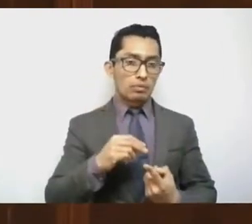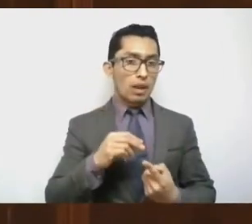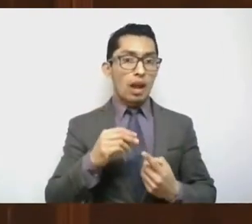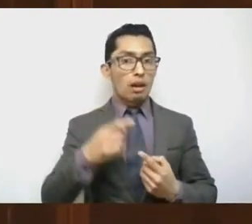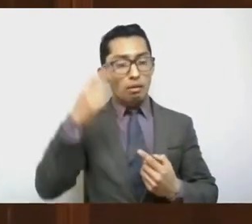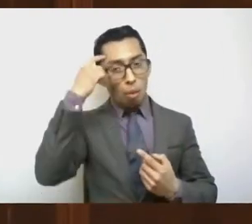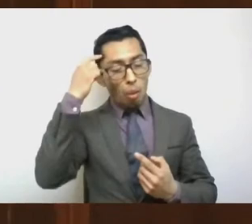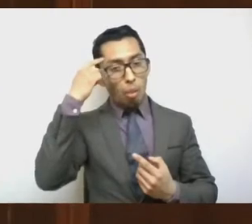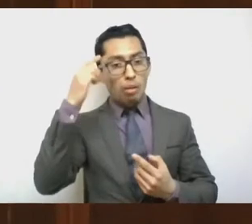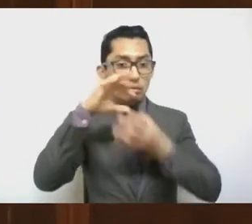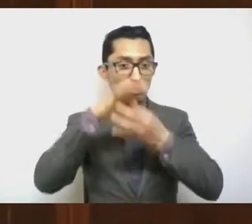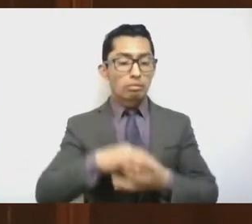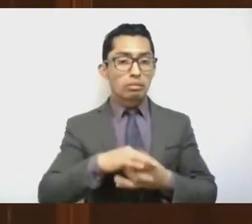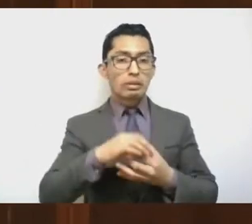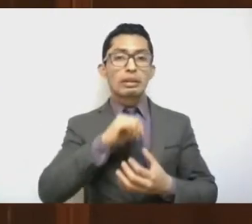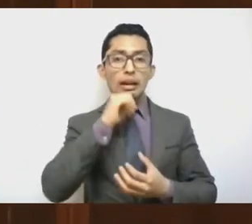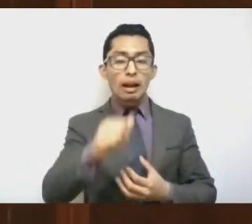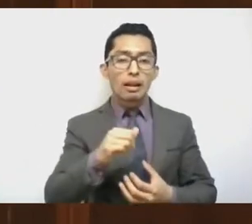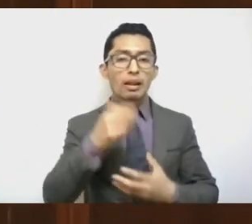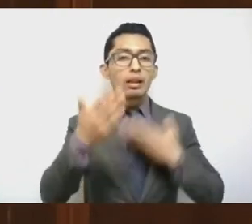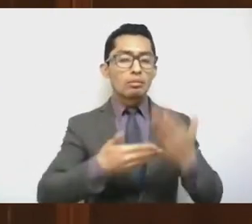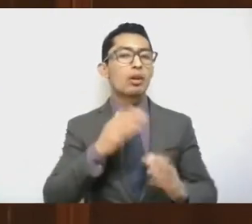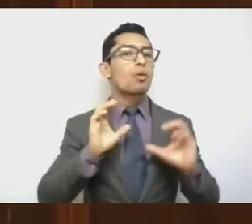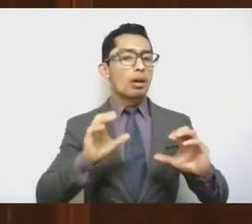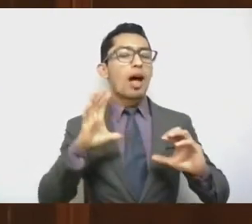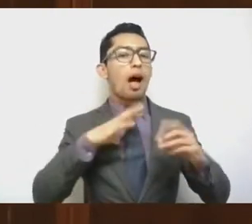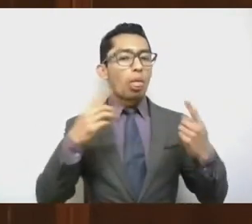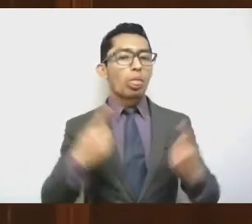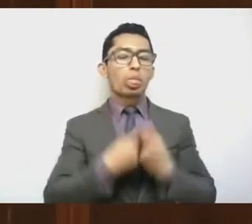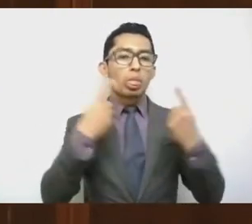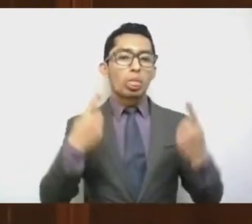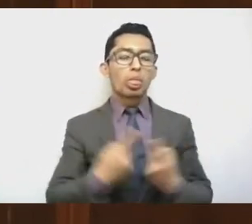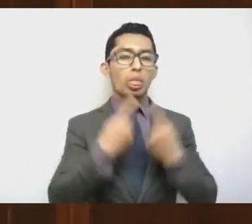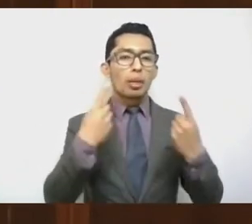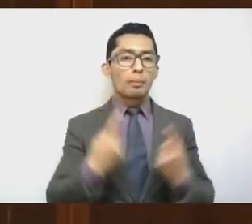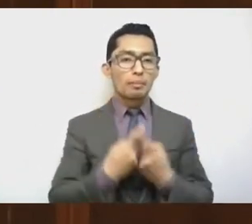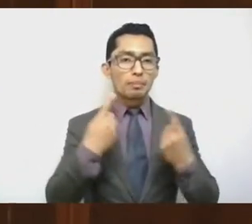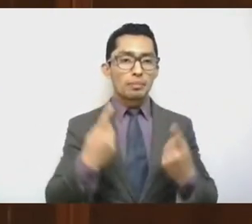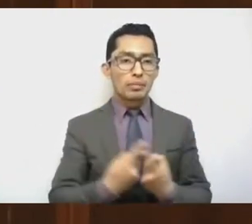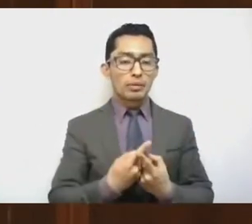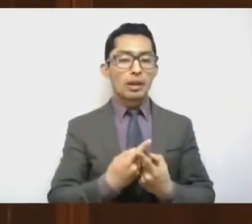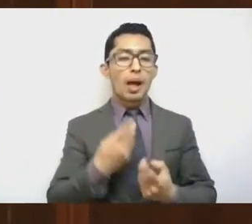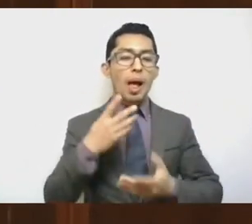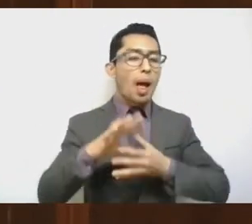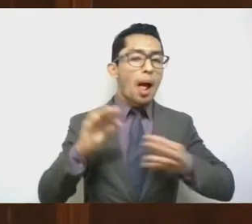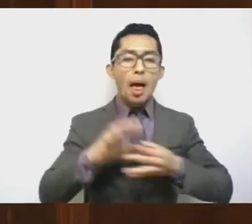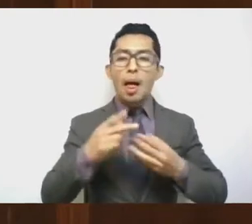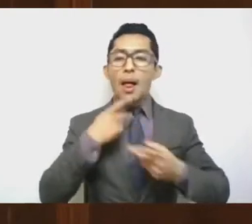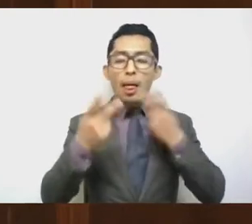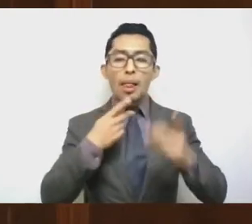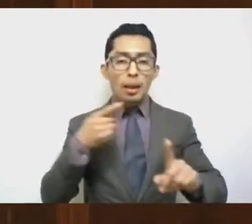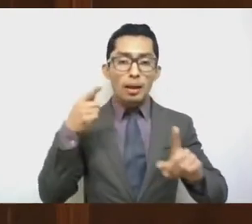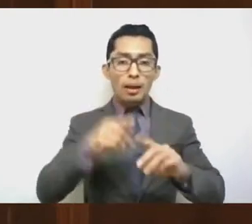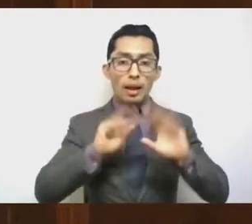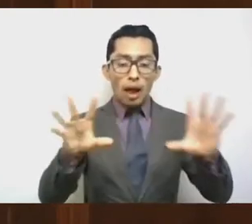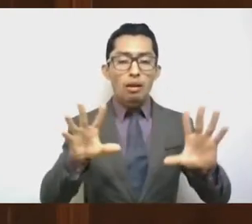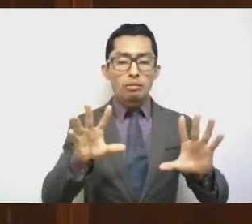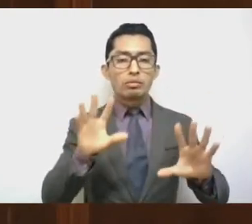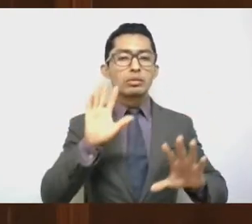contradicciones y que muchas veces lejos de abonar a la claridad del propósito nos generan